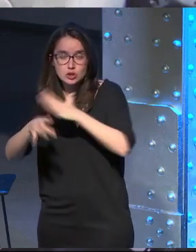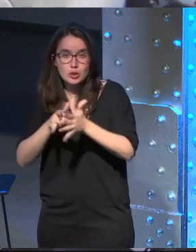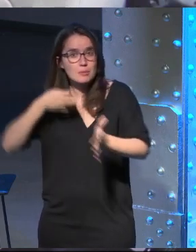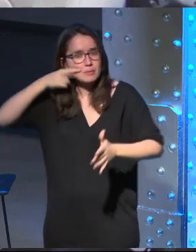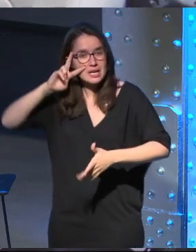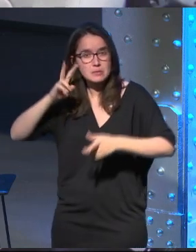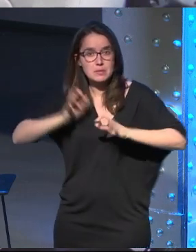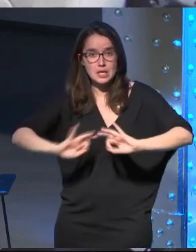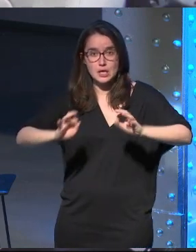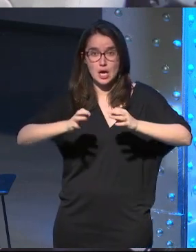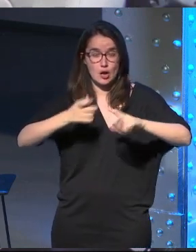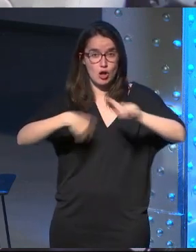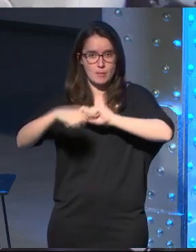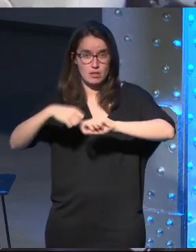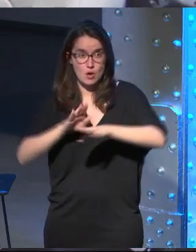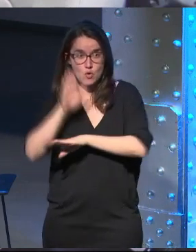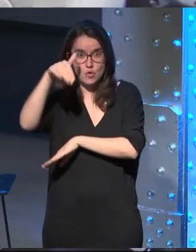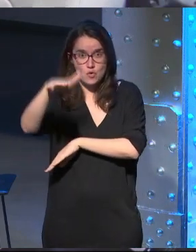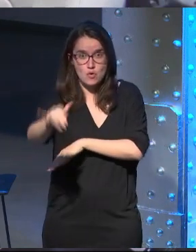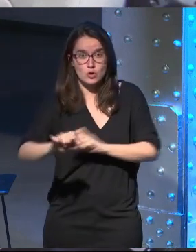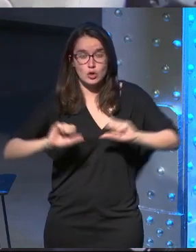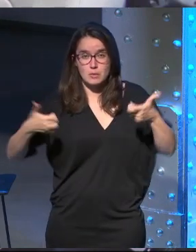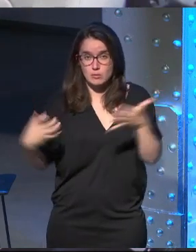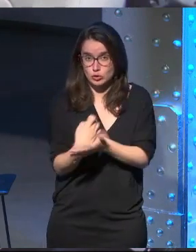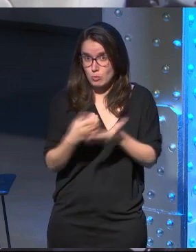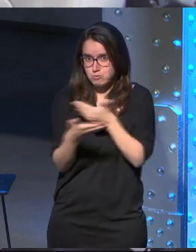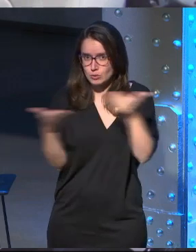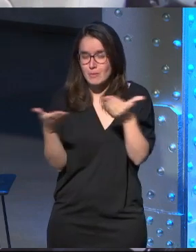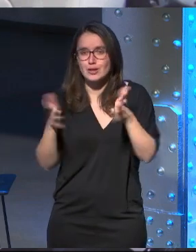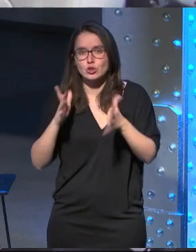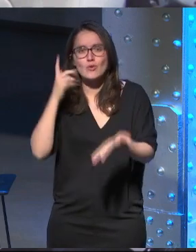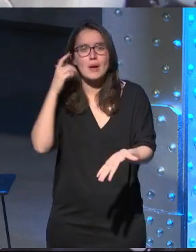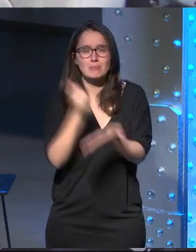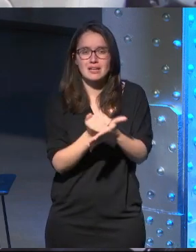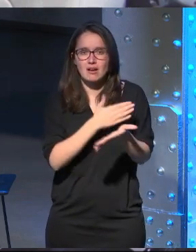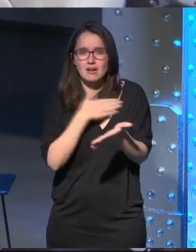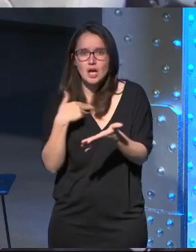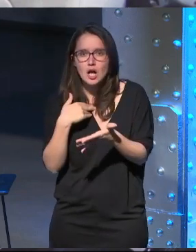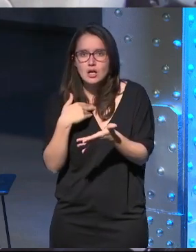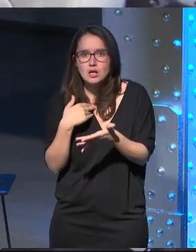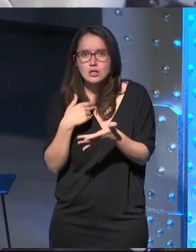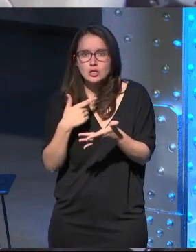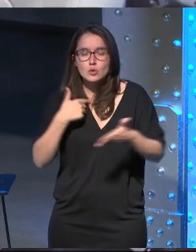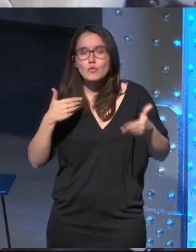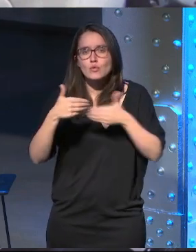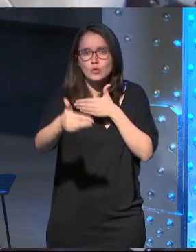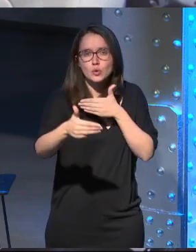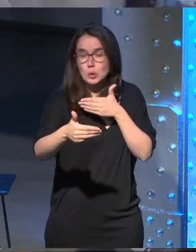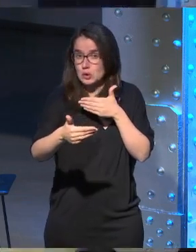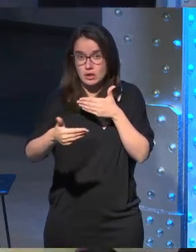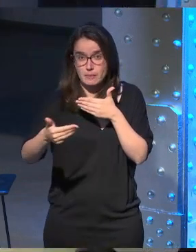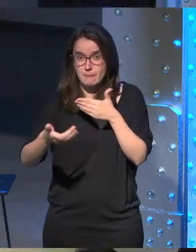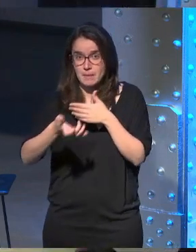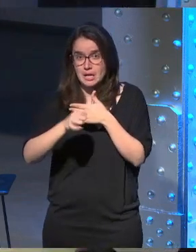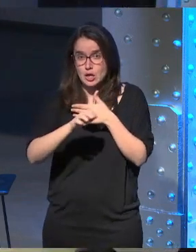comercial que fue una montaña rusa vaya con lo que empezamos todos al principio pero una marca pues quiso que tener en un feature en el que apenas había